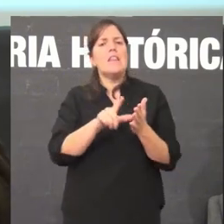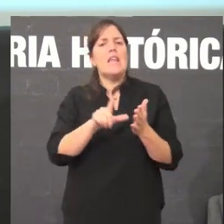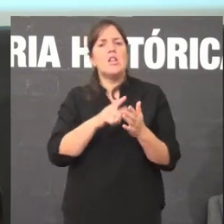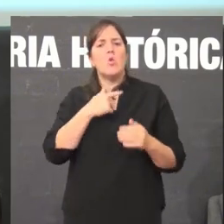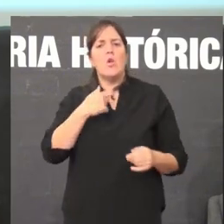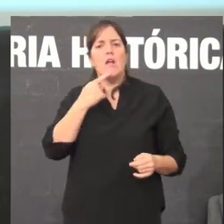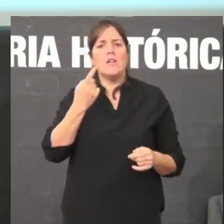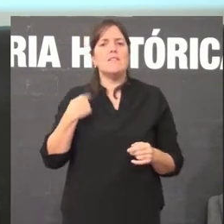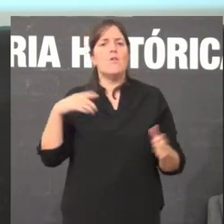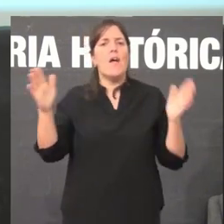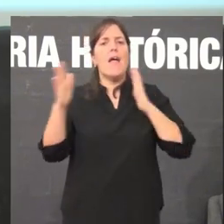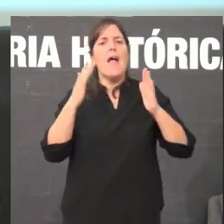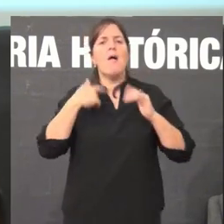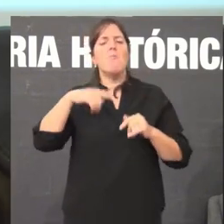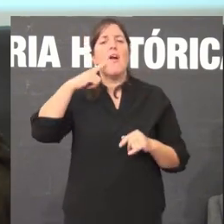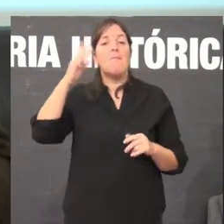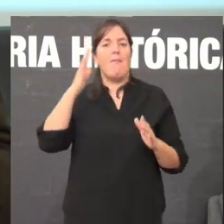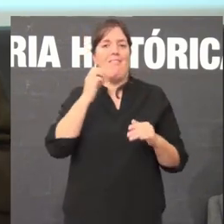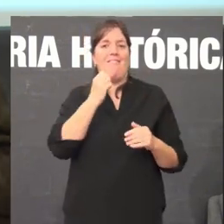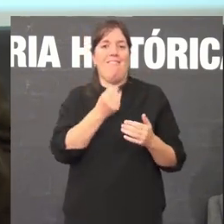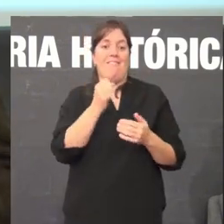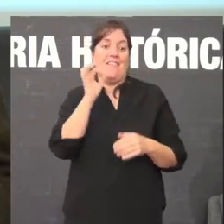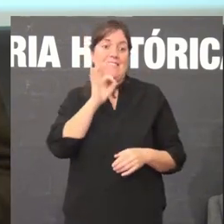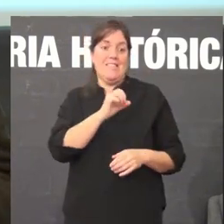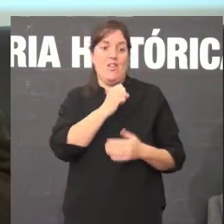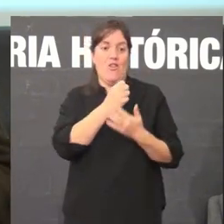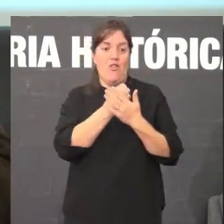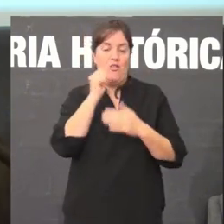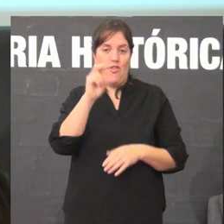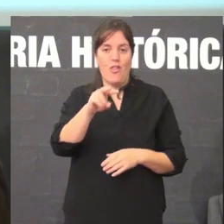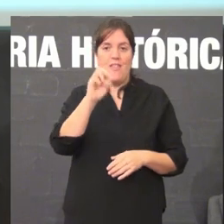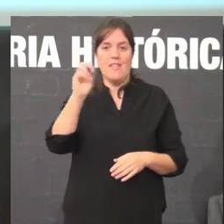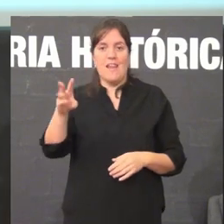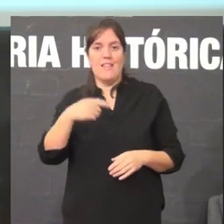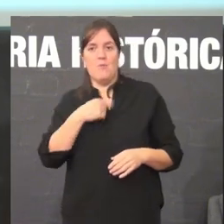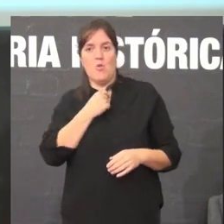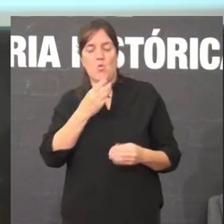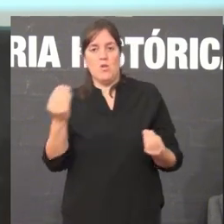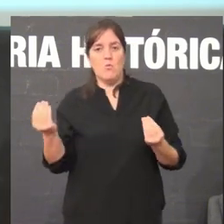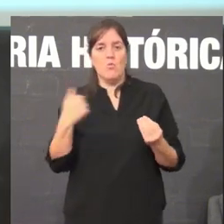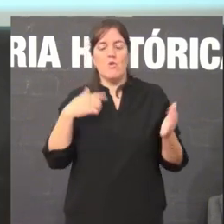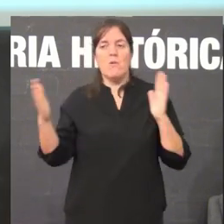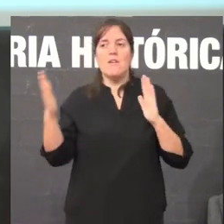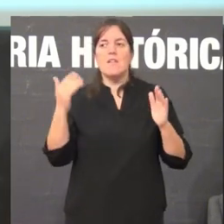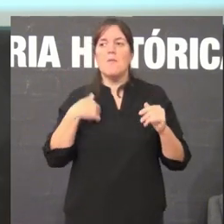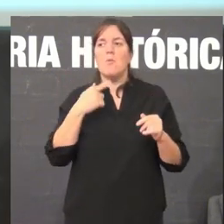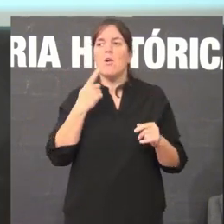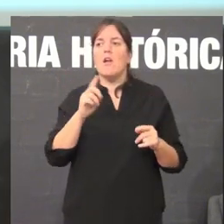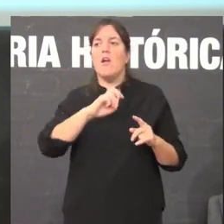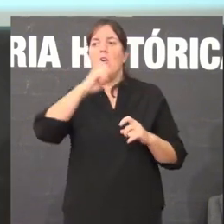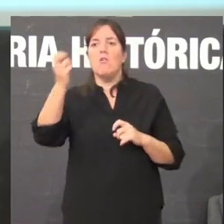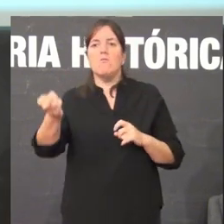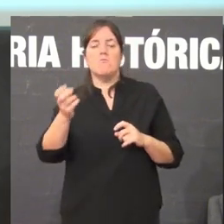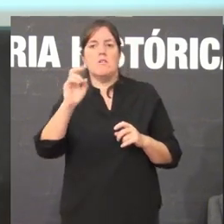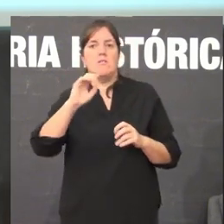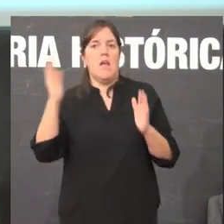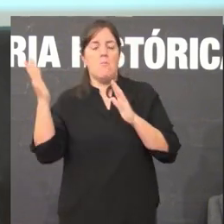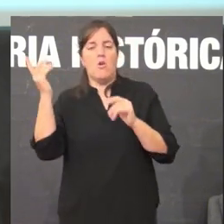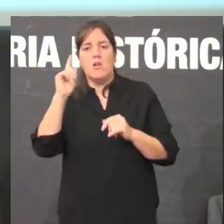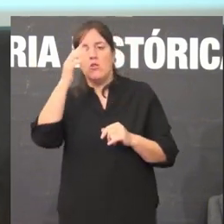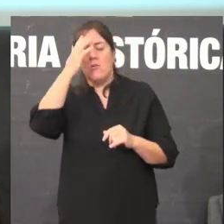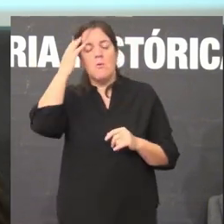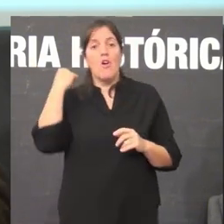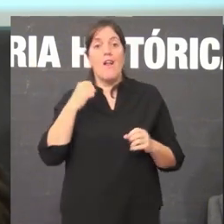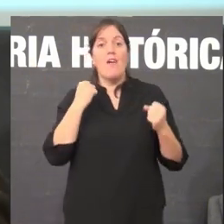non lle damos tanta importancia a literatura medieval que se hai persoas que gostamos moito dela mas simbólicamente non ten o peso que tivo noutras épocas mas a forza que